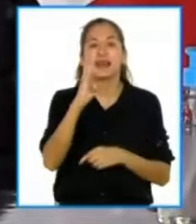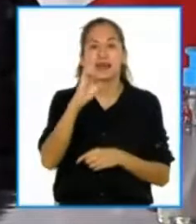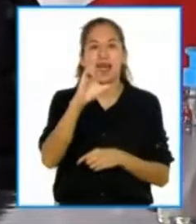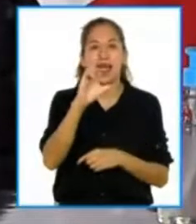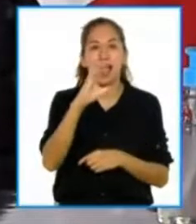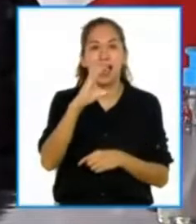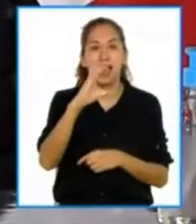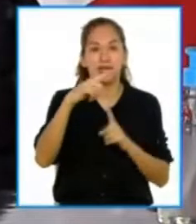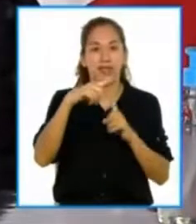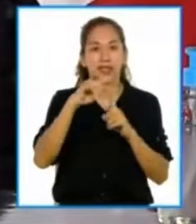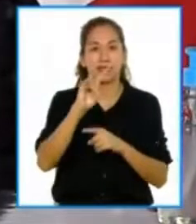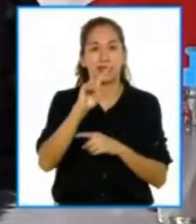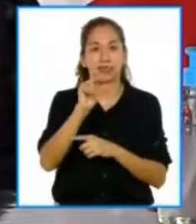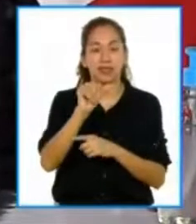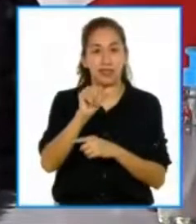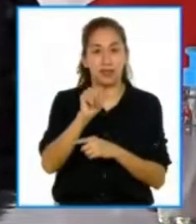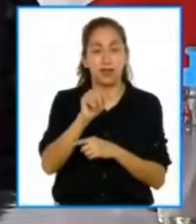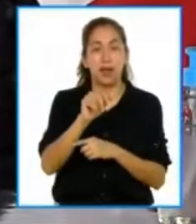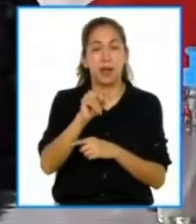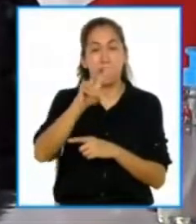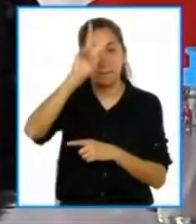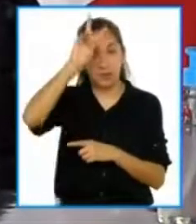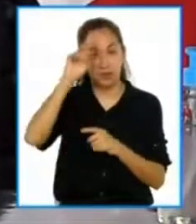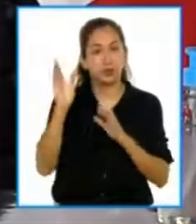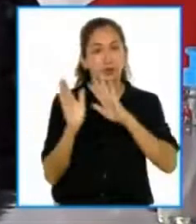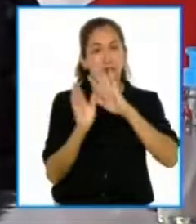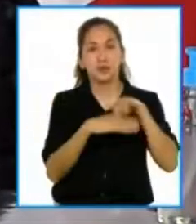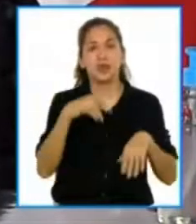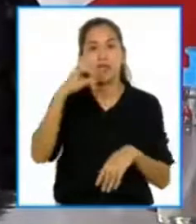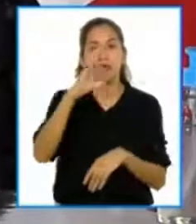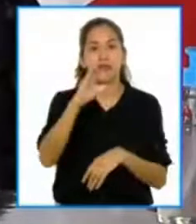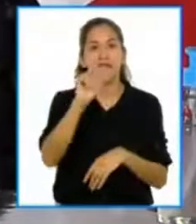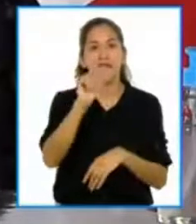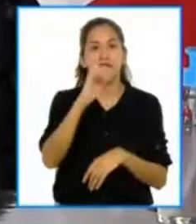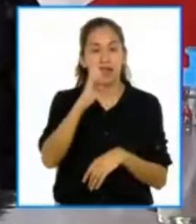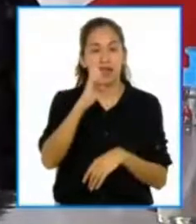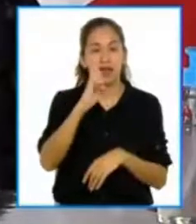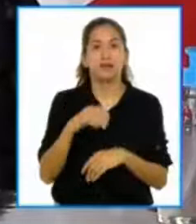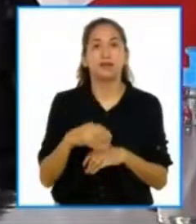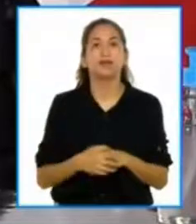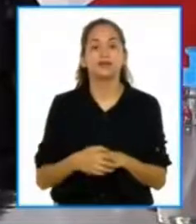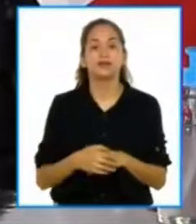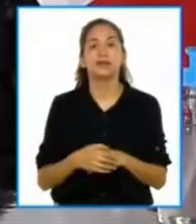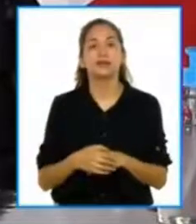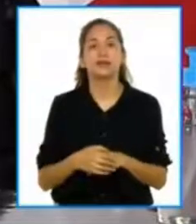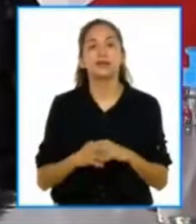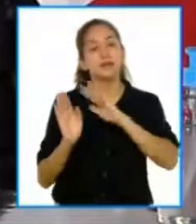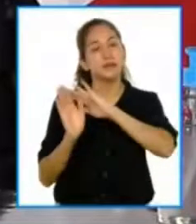FAENIPE. Respecto a las AFP,